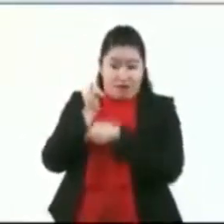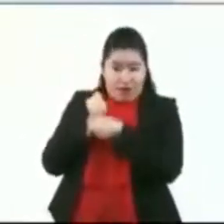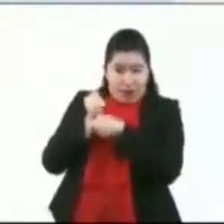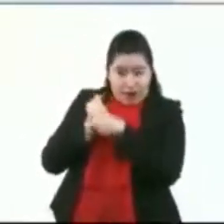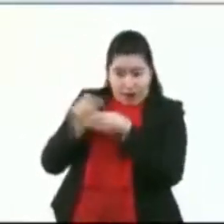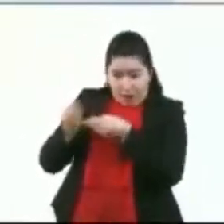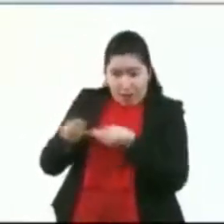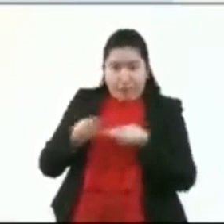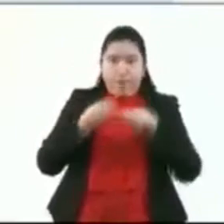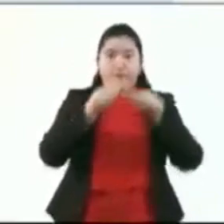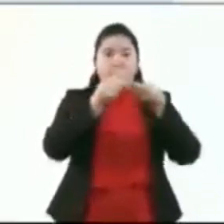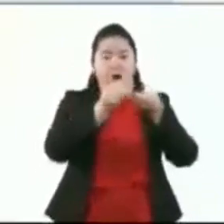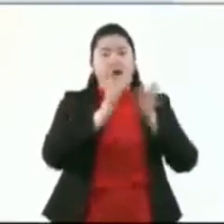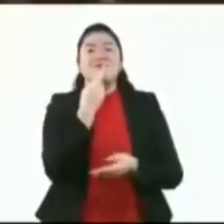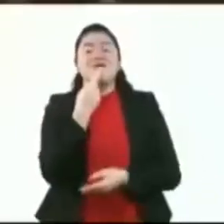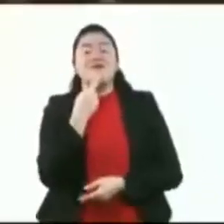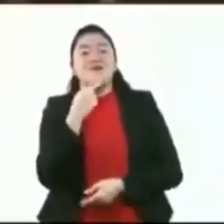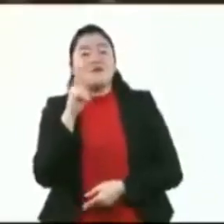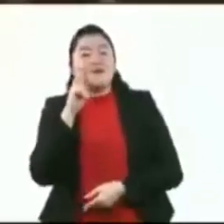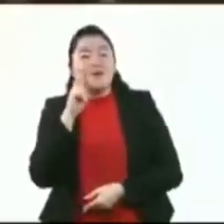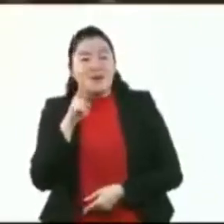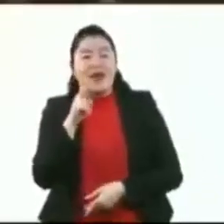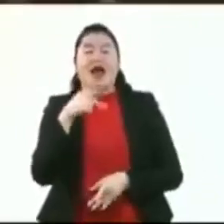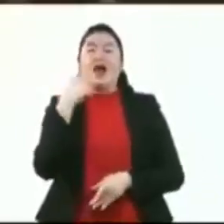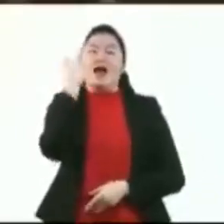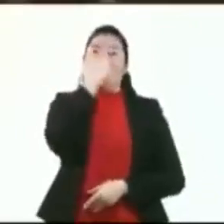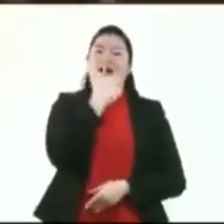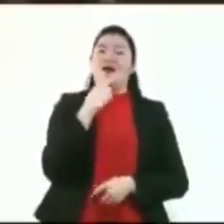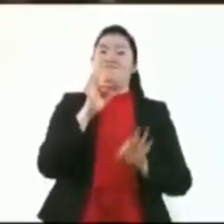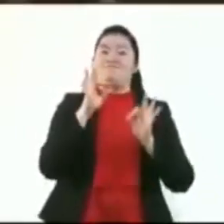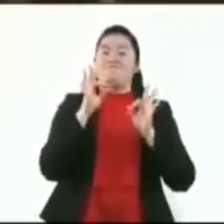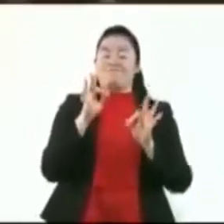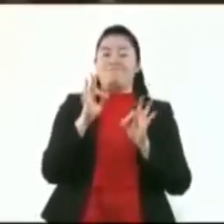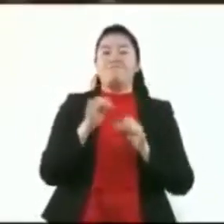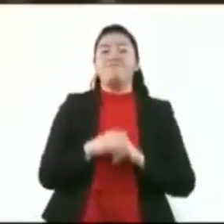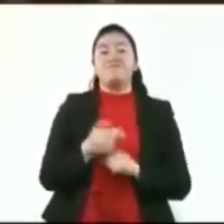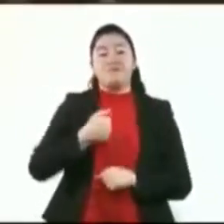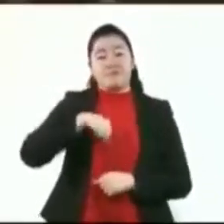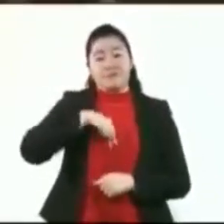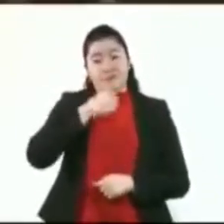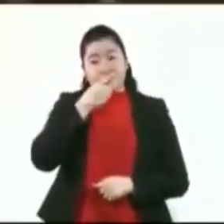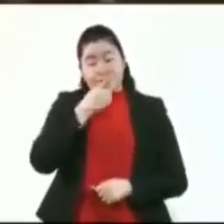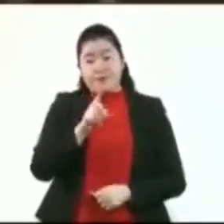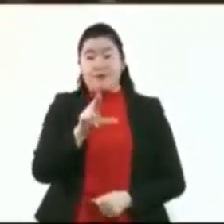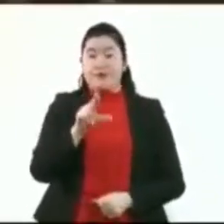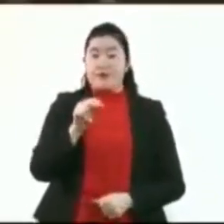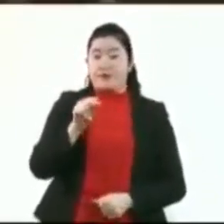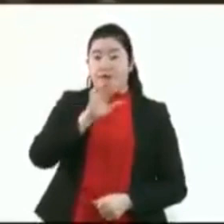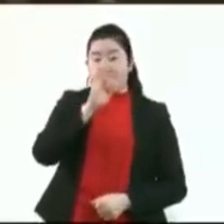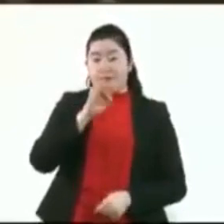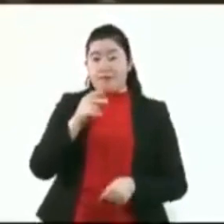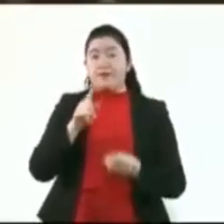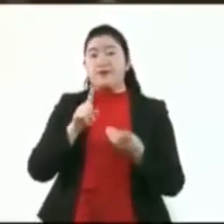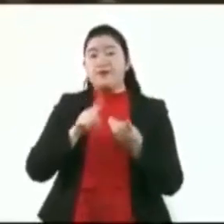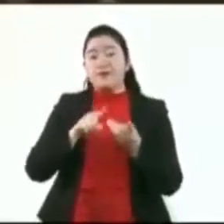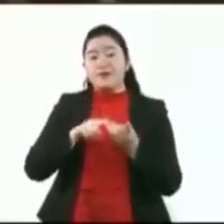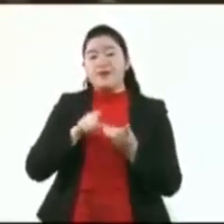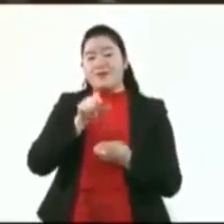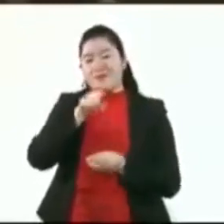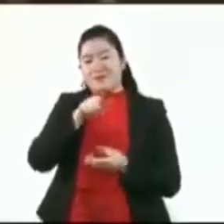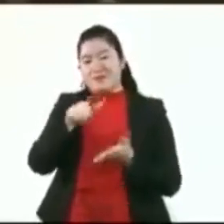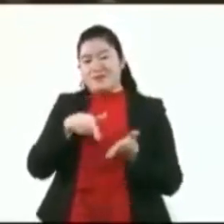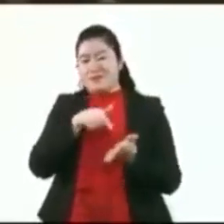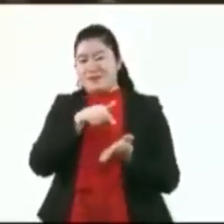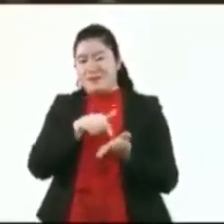Claudia Sheinbaum dijo que no afectarán los trabajos de rehabilitación de la misma, ya que la nueva estructuración generará